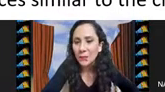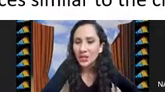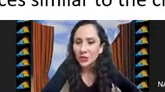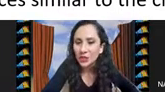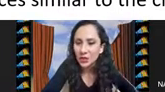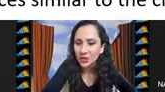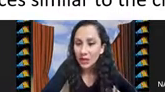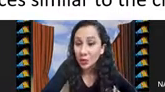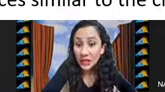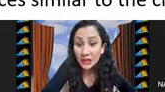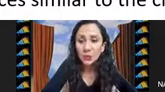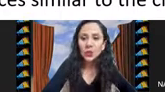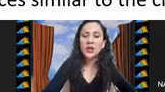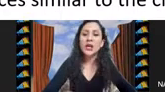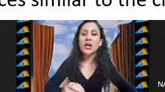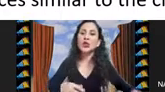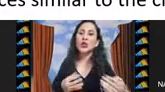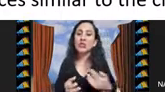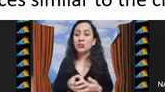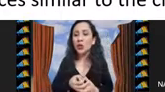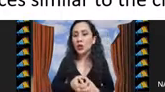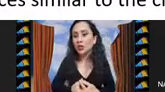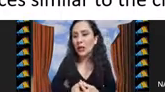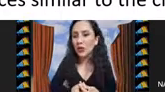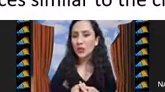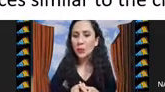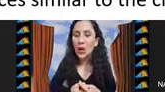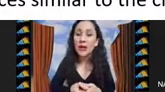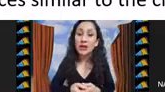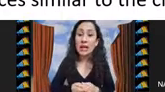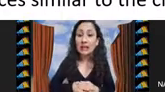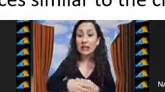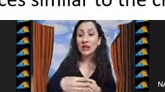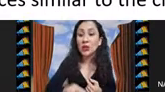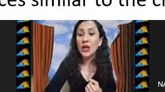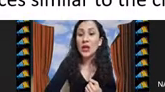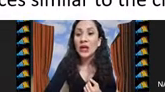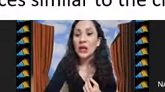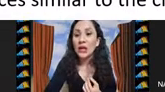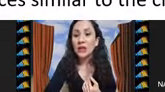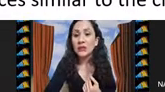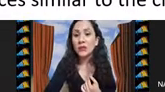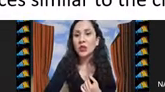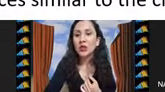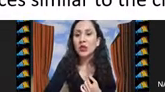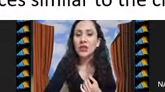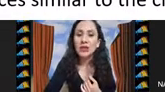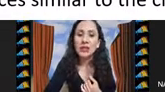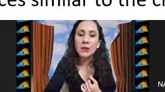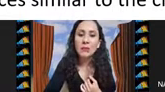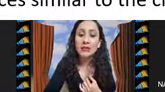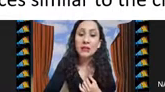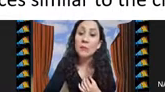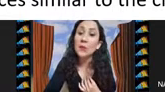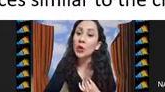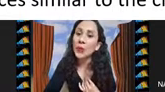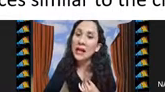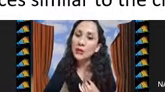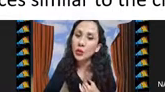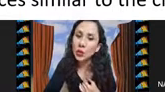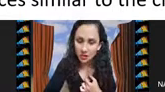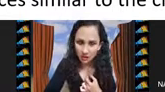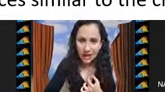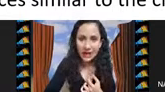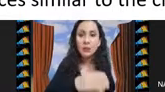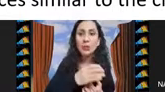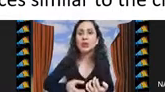en el desempeño de los algoritmos entonces bueno los bancos de prueba de la literatura pues no tenían más que mil